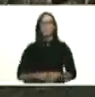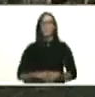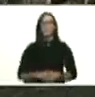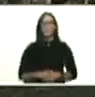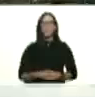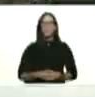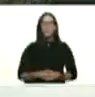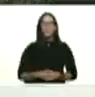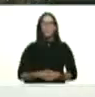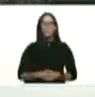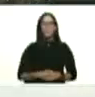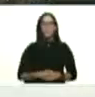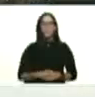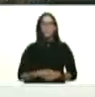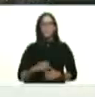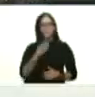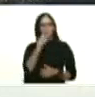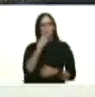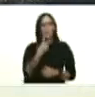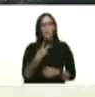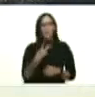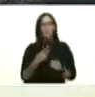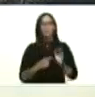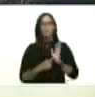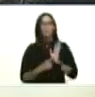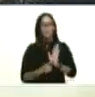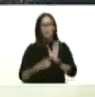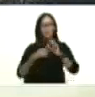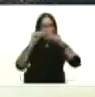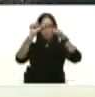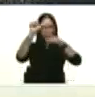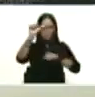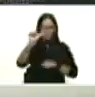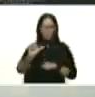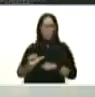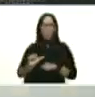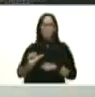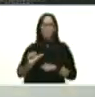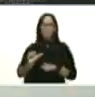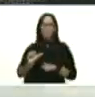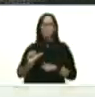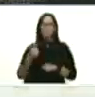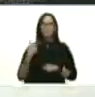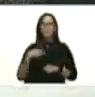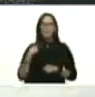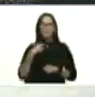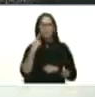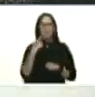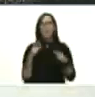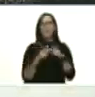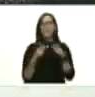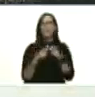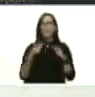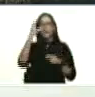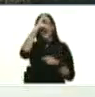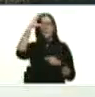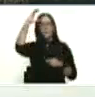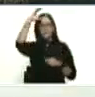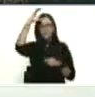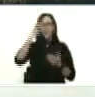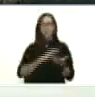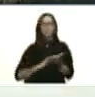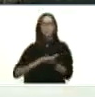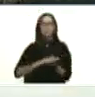bueno viendo los reportes y nosotros en equipo tenemos que tener esa capacidad para mitigar